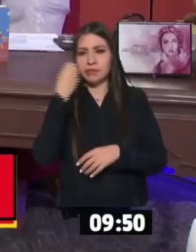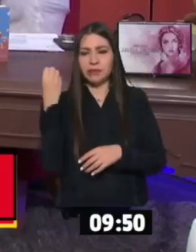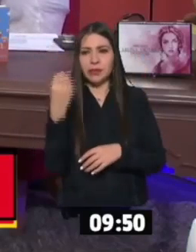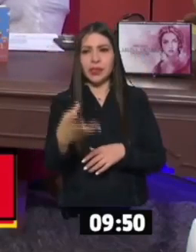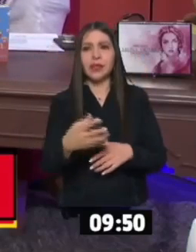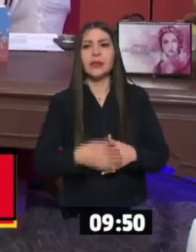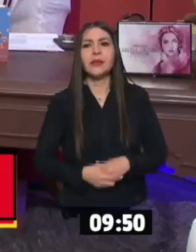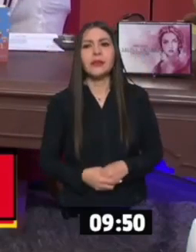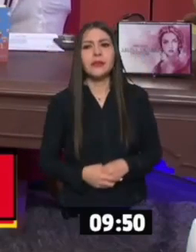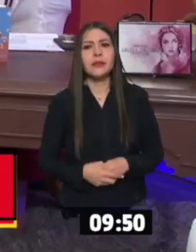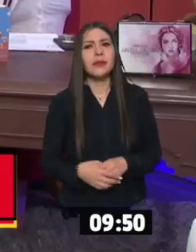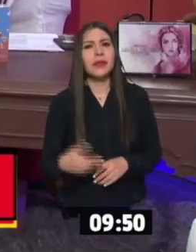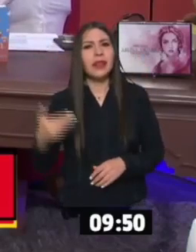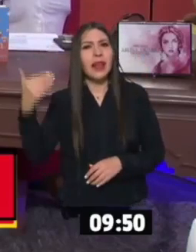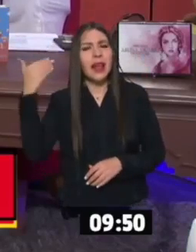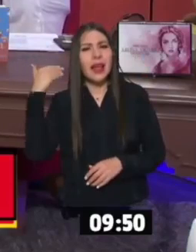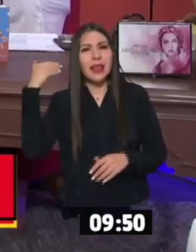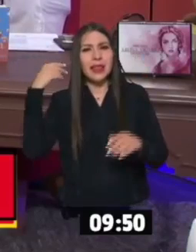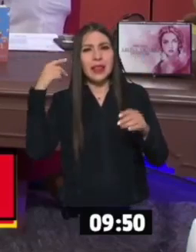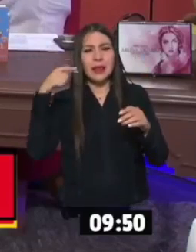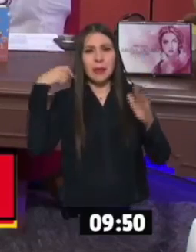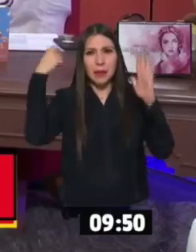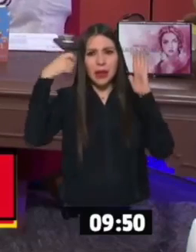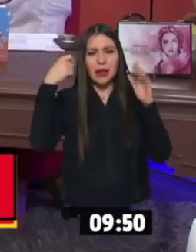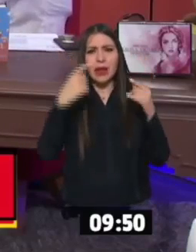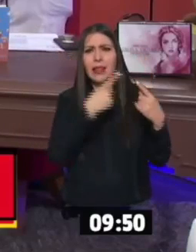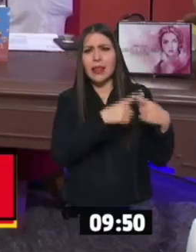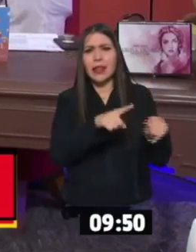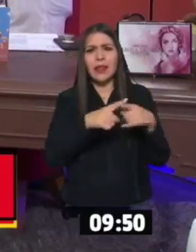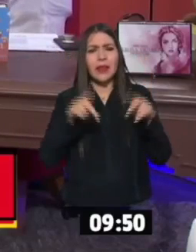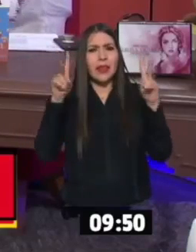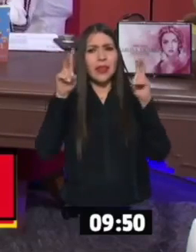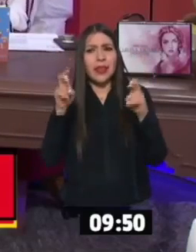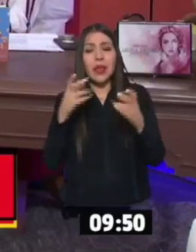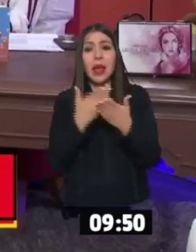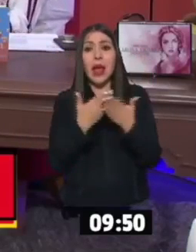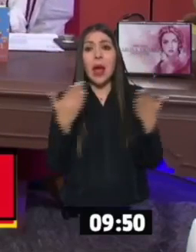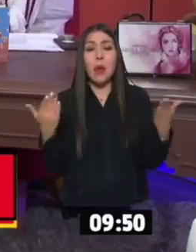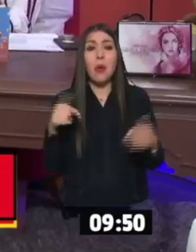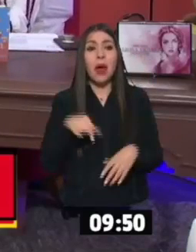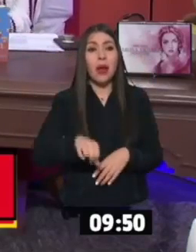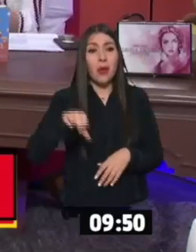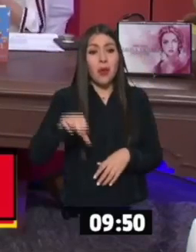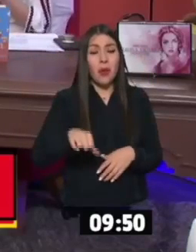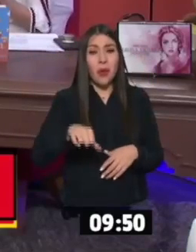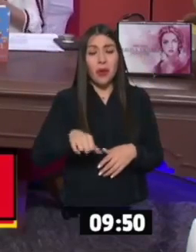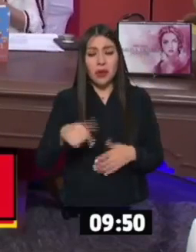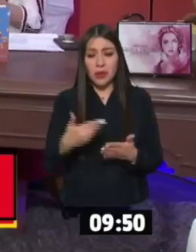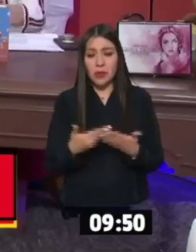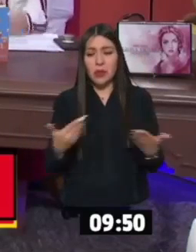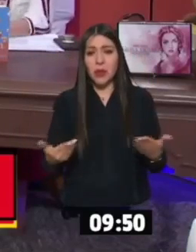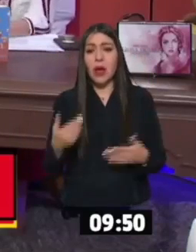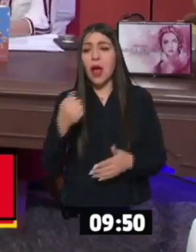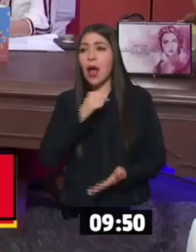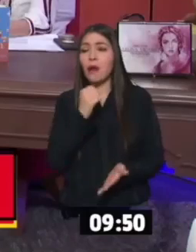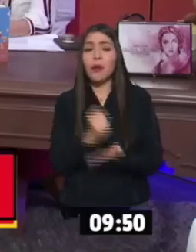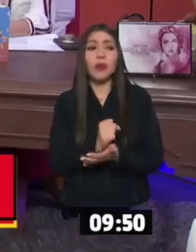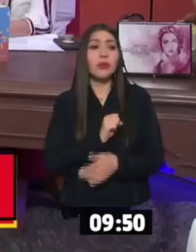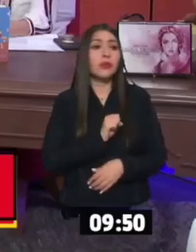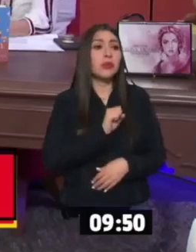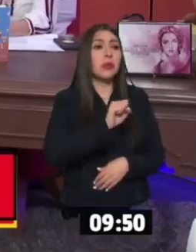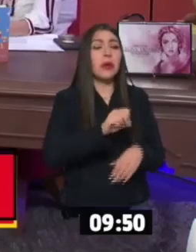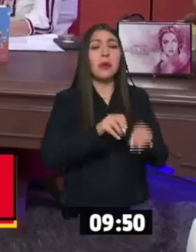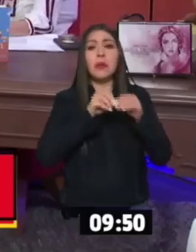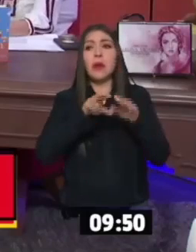Exactamente. diría que antes había otros temas en las películas. Ahorita si no son de superhéroes, no pegan. Es que en la lista de Schindler no sale Omar Chaparro,